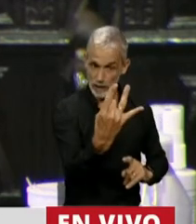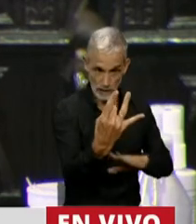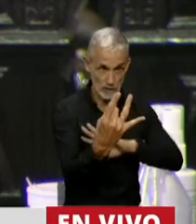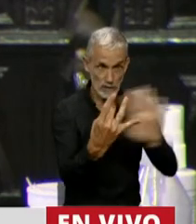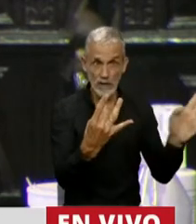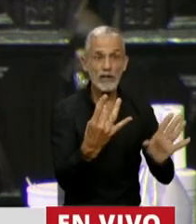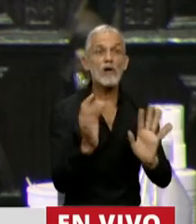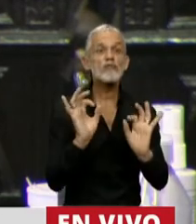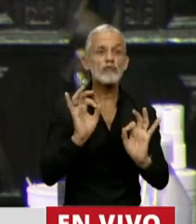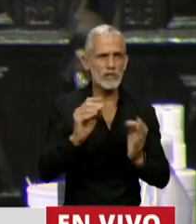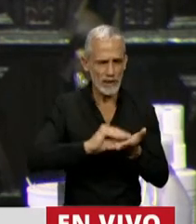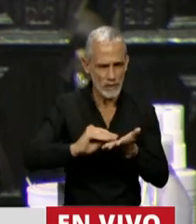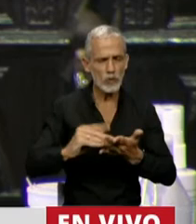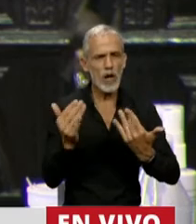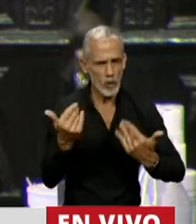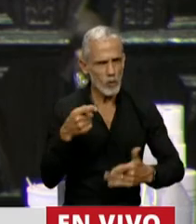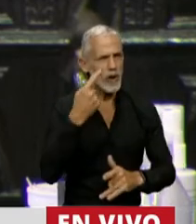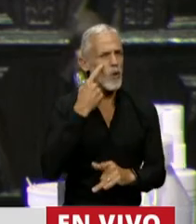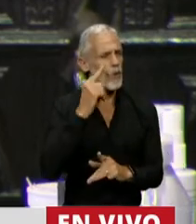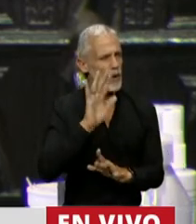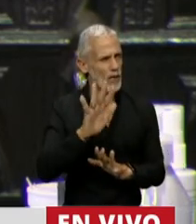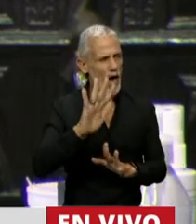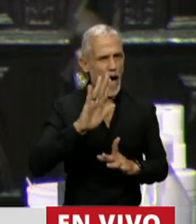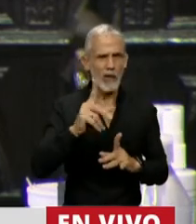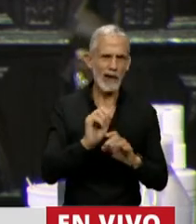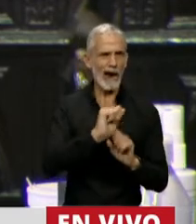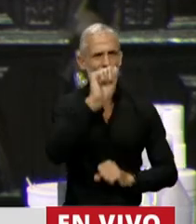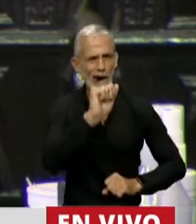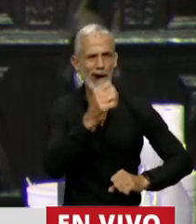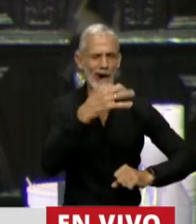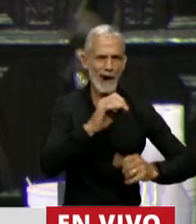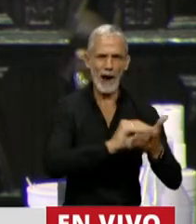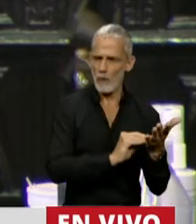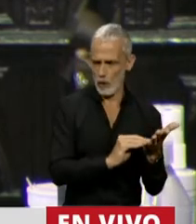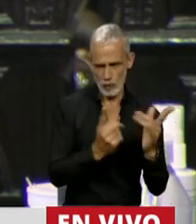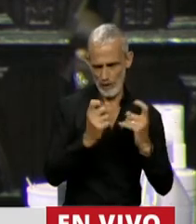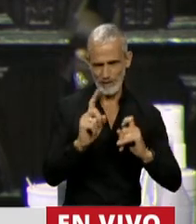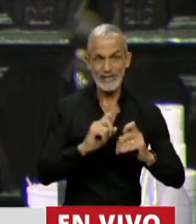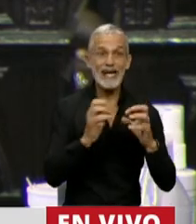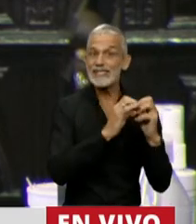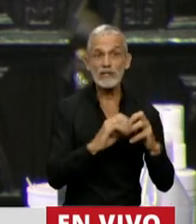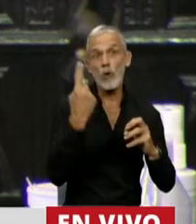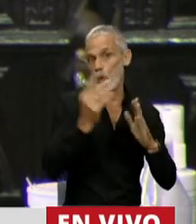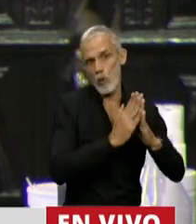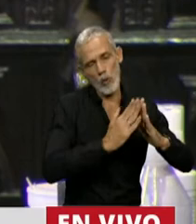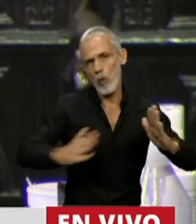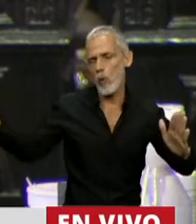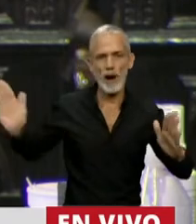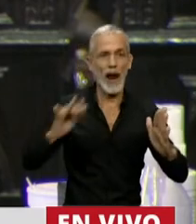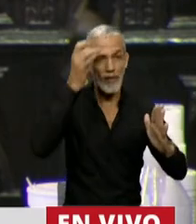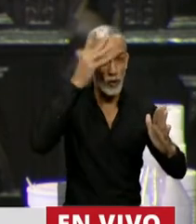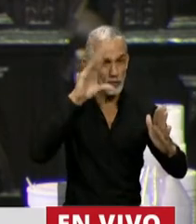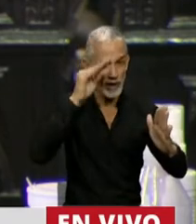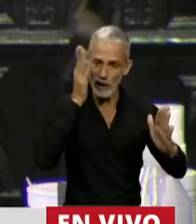diputado o una diputada de la Nación. Ojo con desvirtuar las cuestiones. Es única esta sesión, ustedes han hecho el